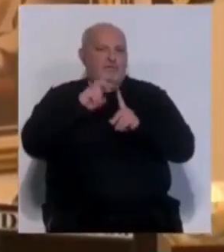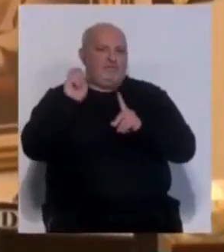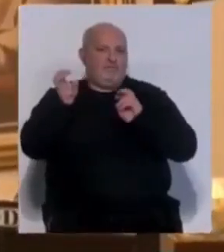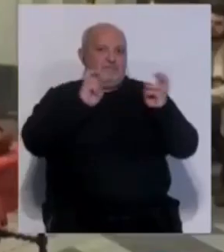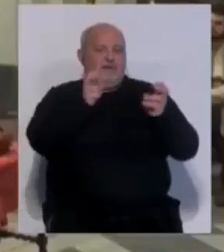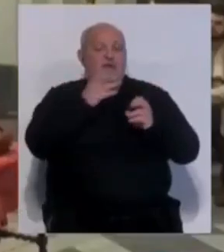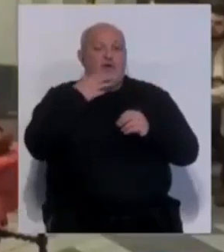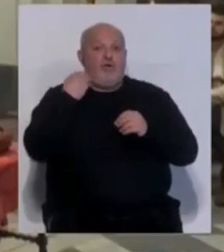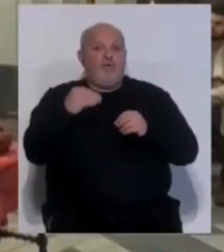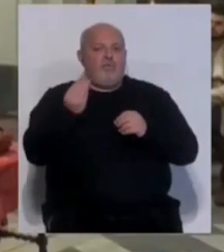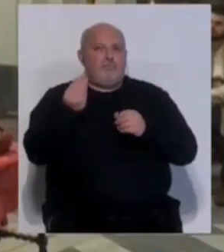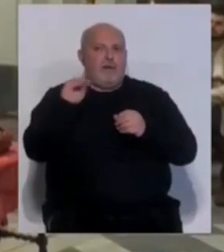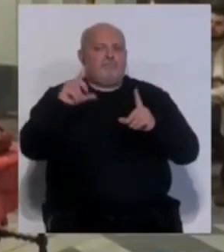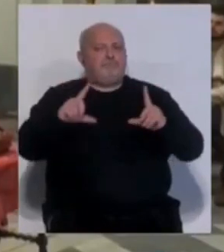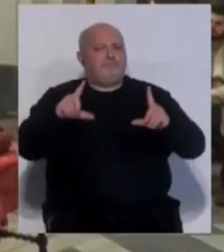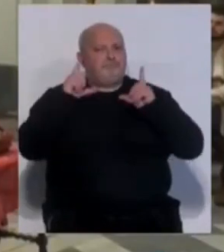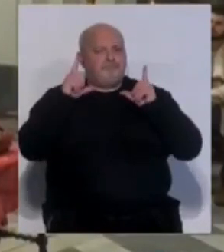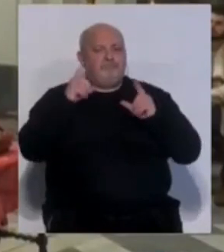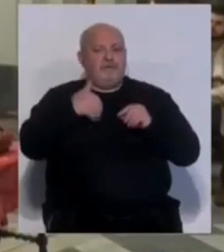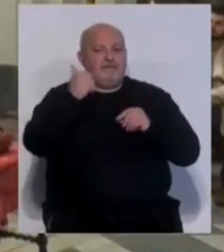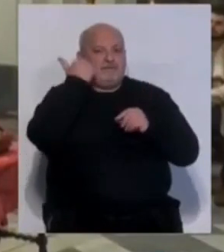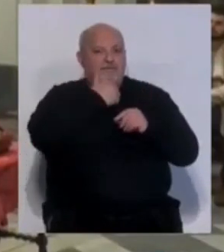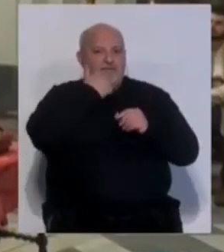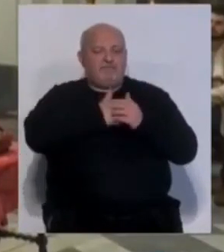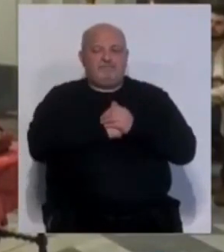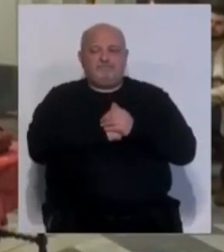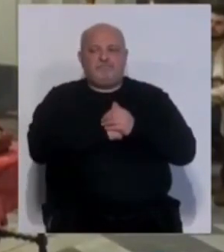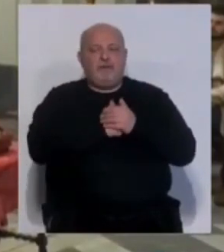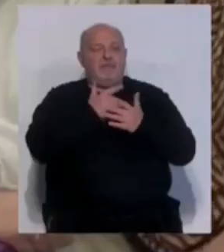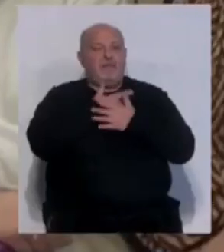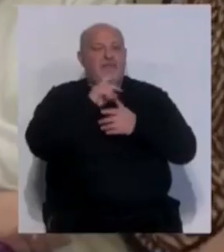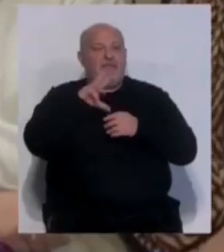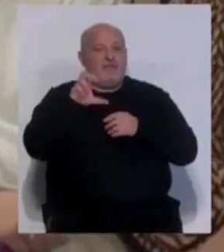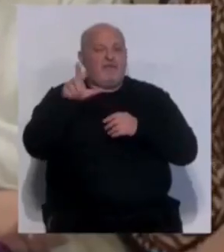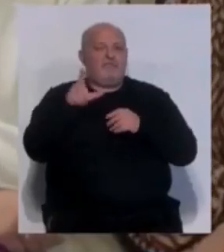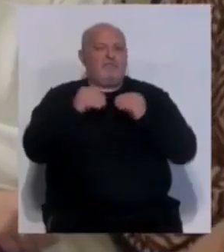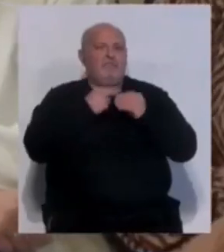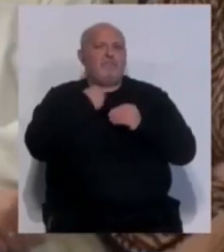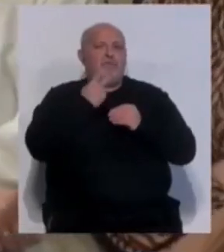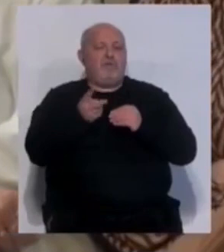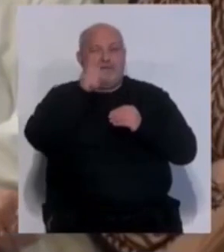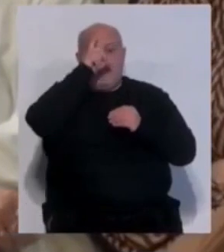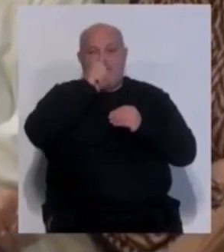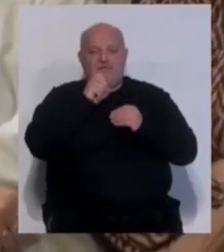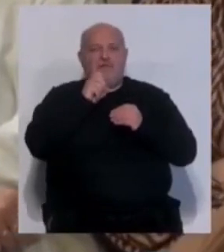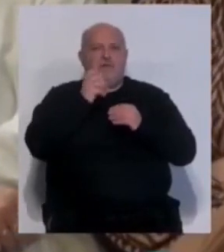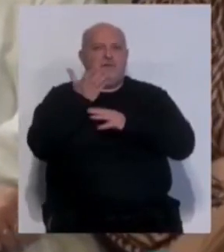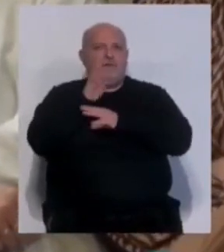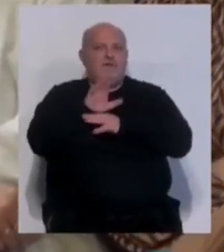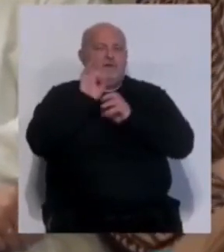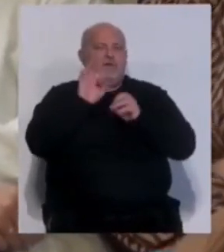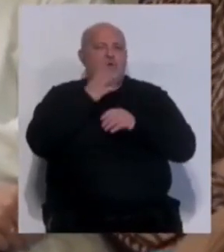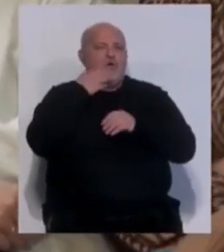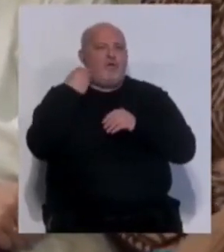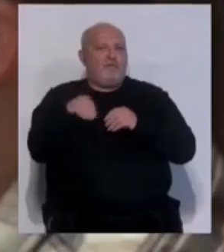calles, los jóvenes se vuelven protagonistas este sábado. María del Valle Montes pone la voz este año en representación